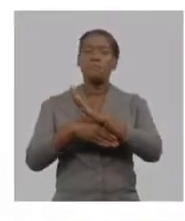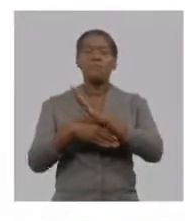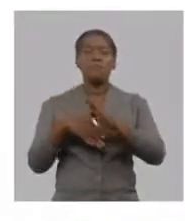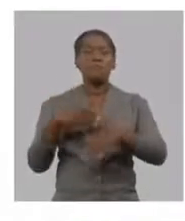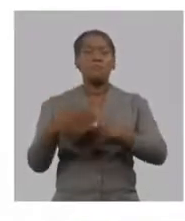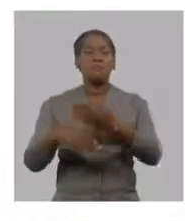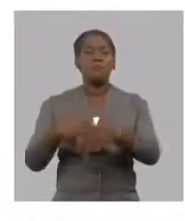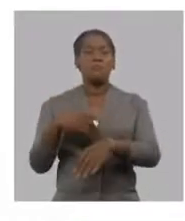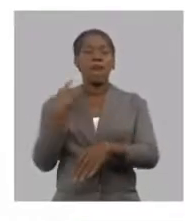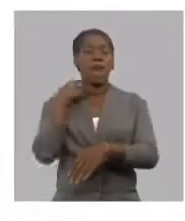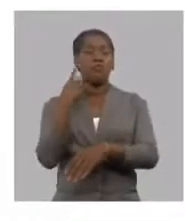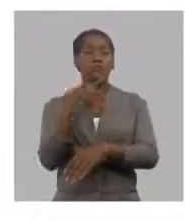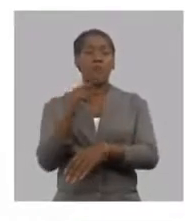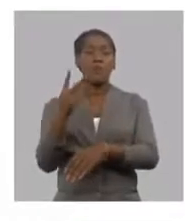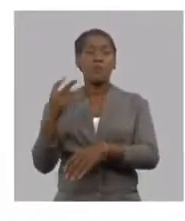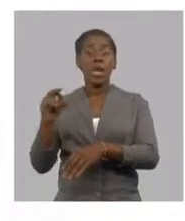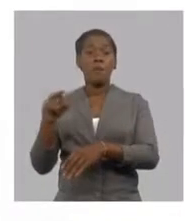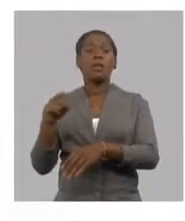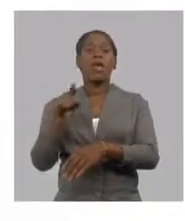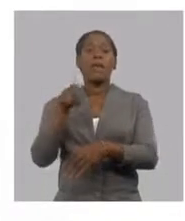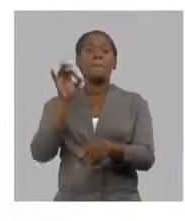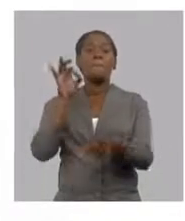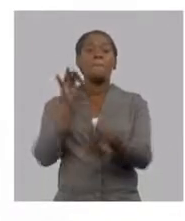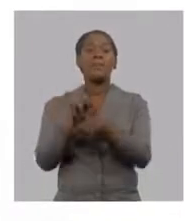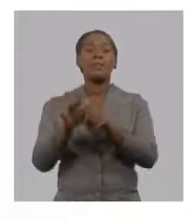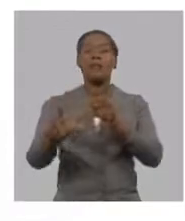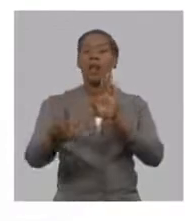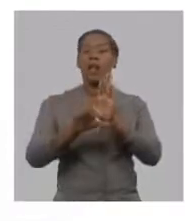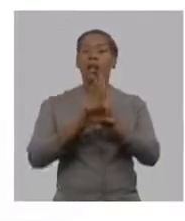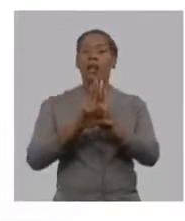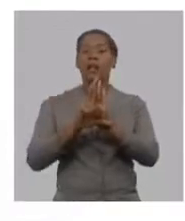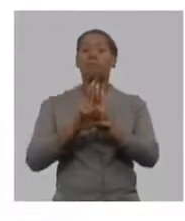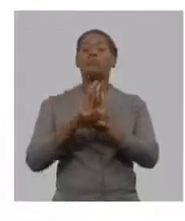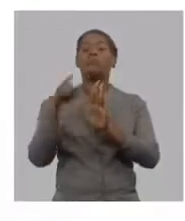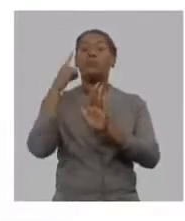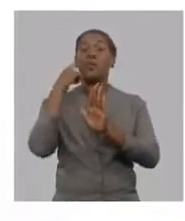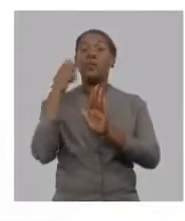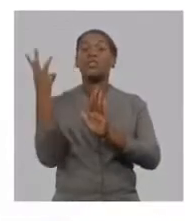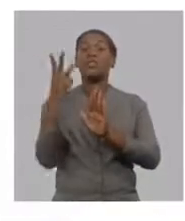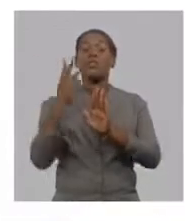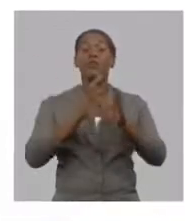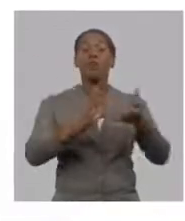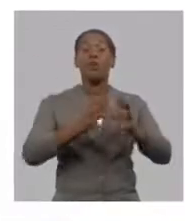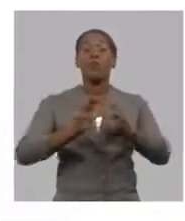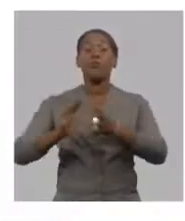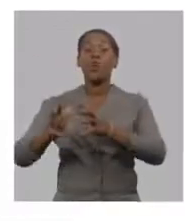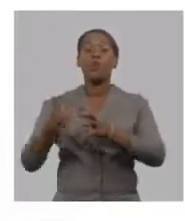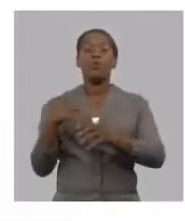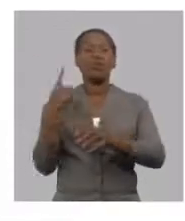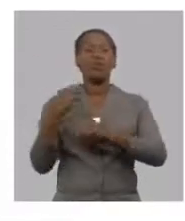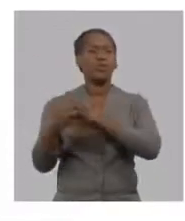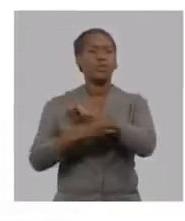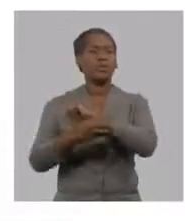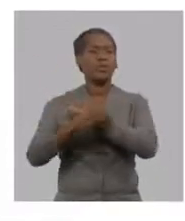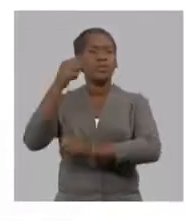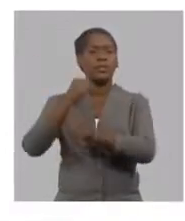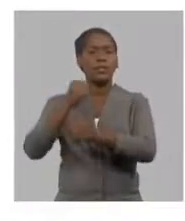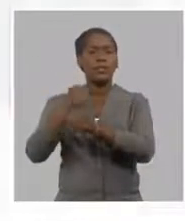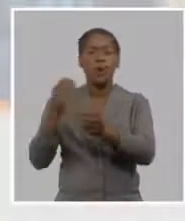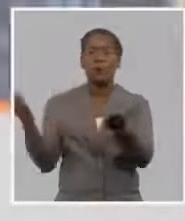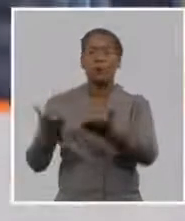modificar sustancialmente las pólizas de seguro de caña en sus tres modalidades y específicamente cuáles son